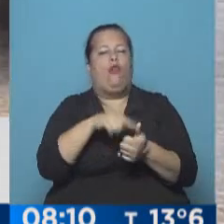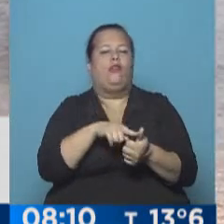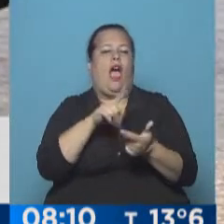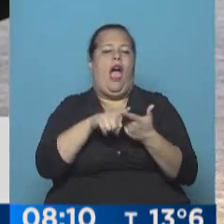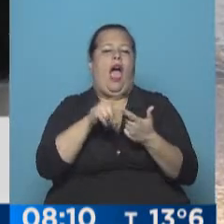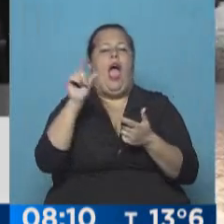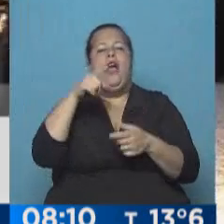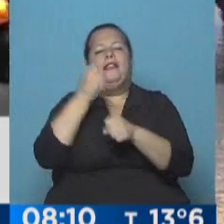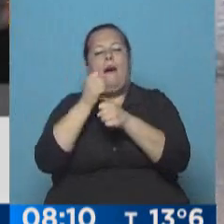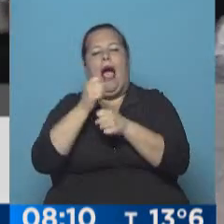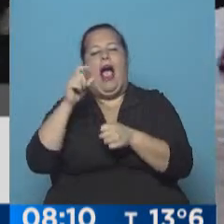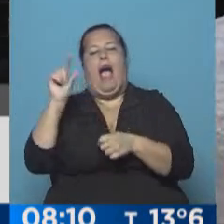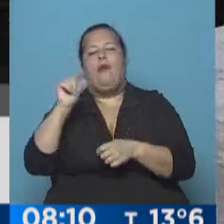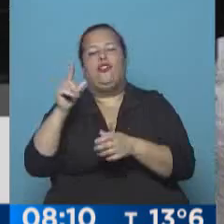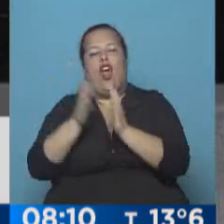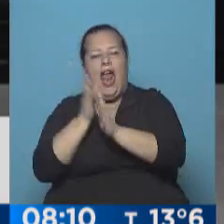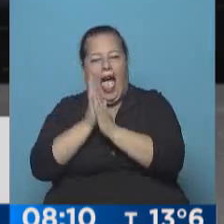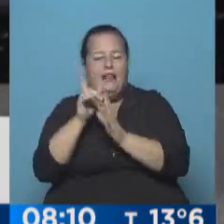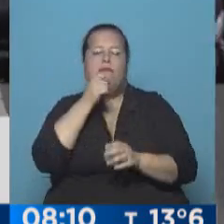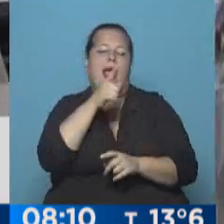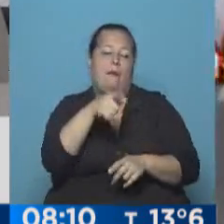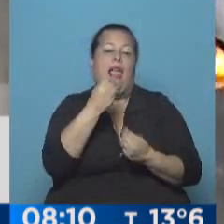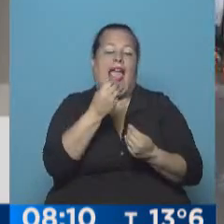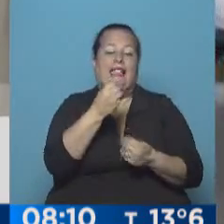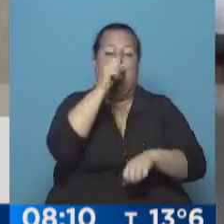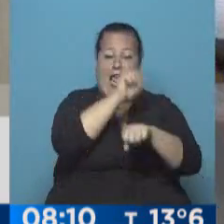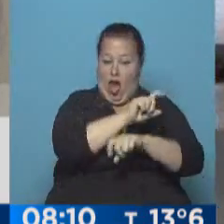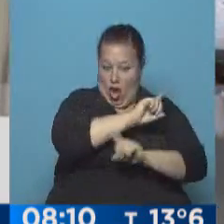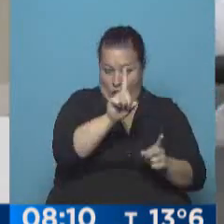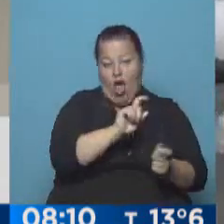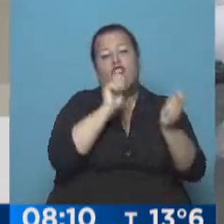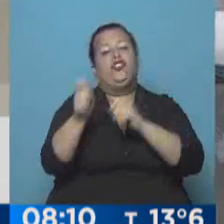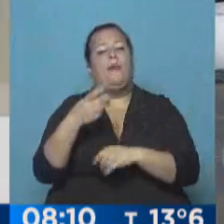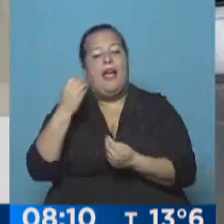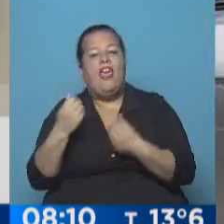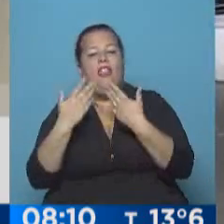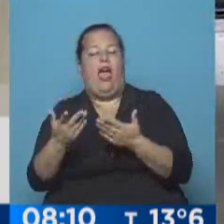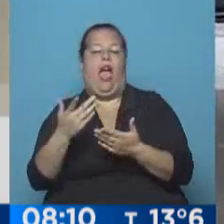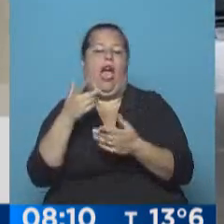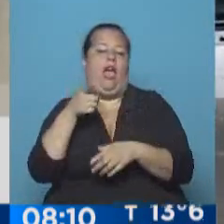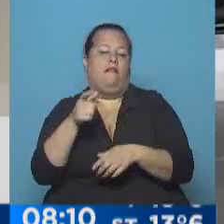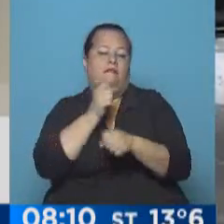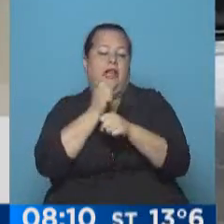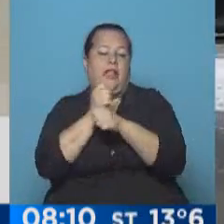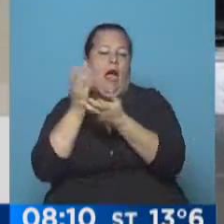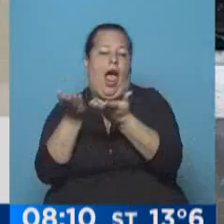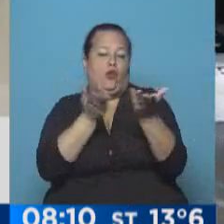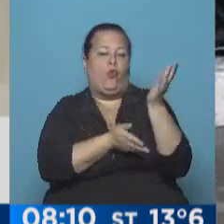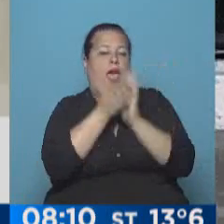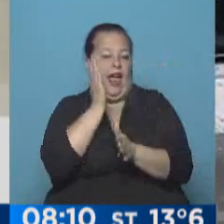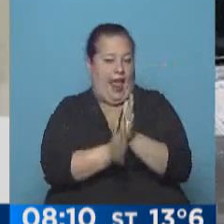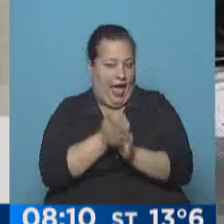probation, esto significa en lugar de conceder una condena lo que se ofrece es la posibilidad de hacer trabajo